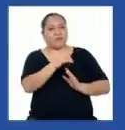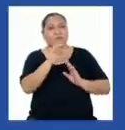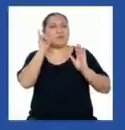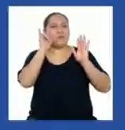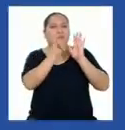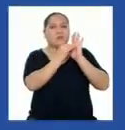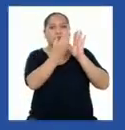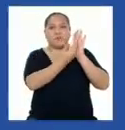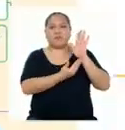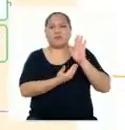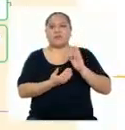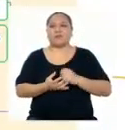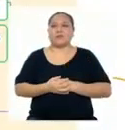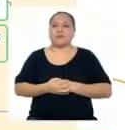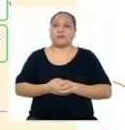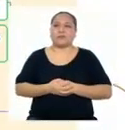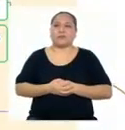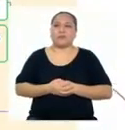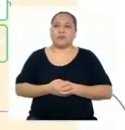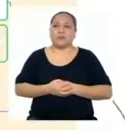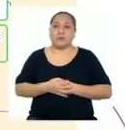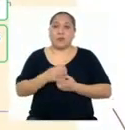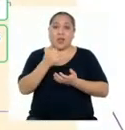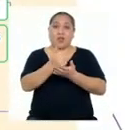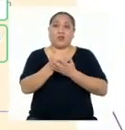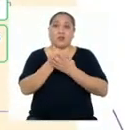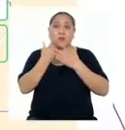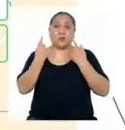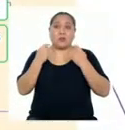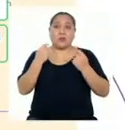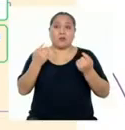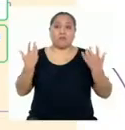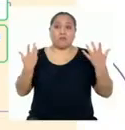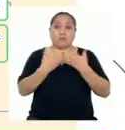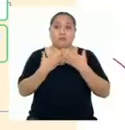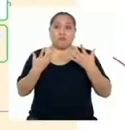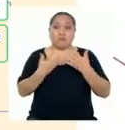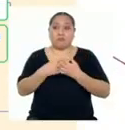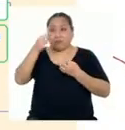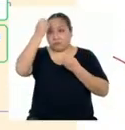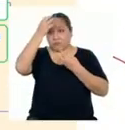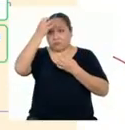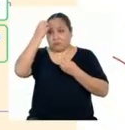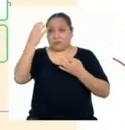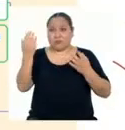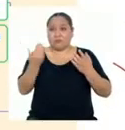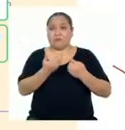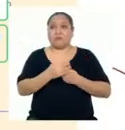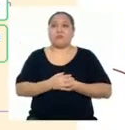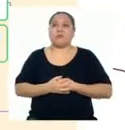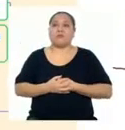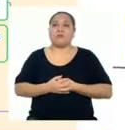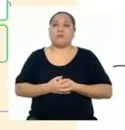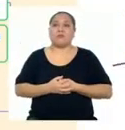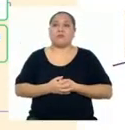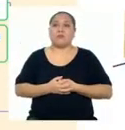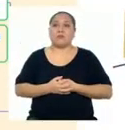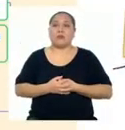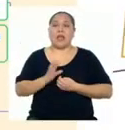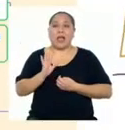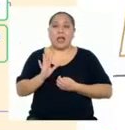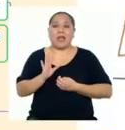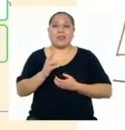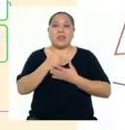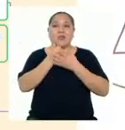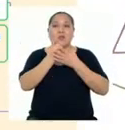siguiente imagen. Y ayúdame, estoy tratando de correlacionar los datos de la columna de suficiencia. Ah,